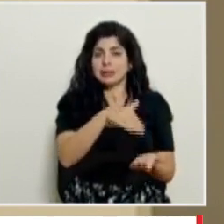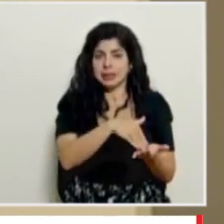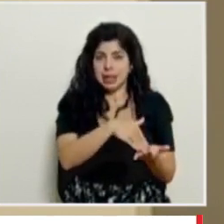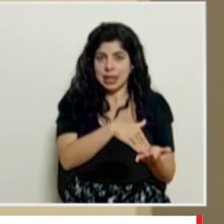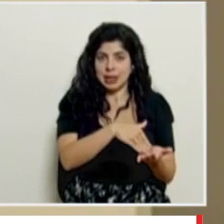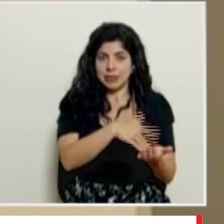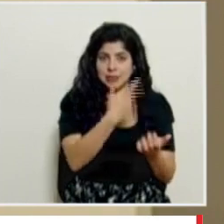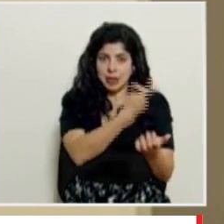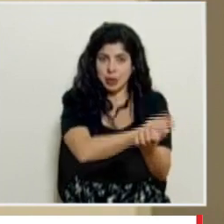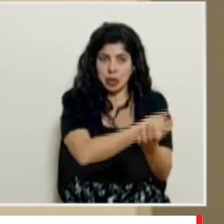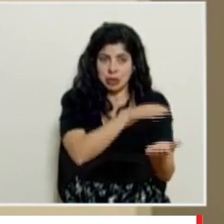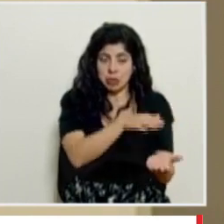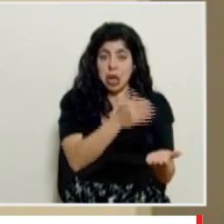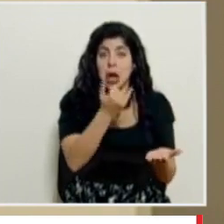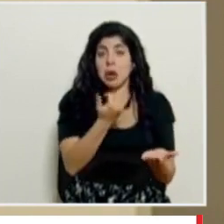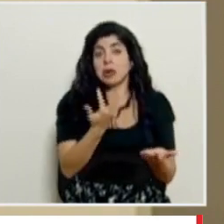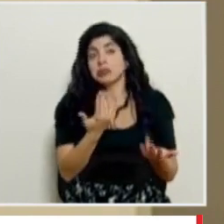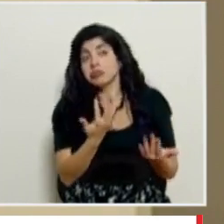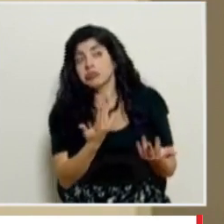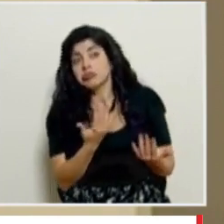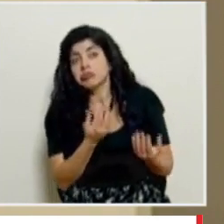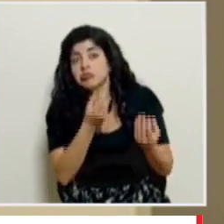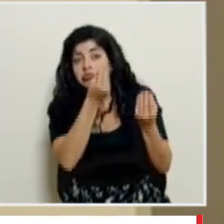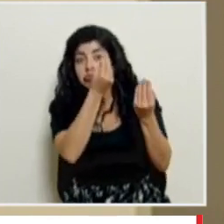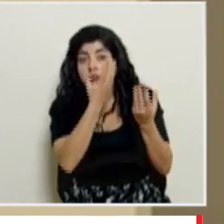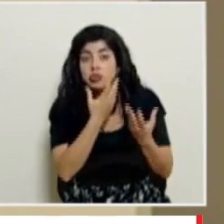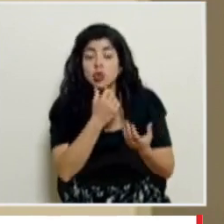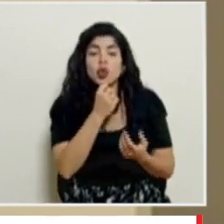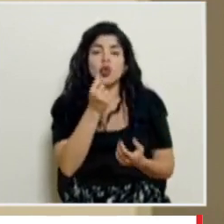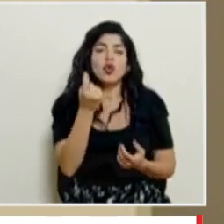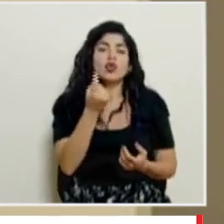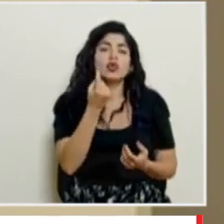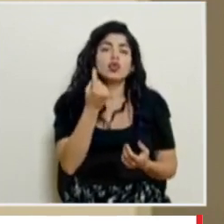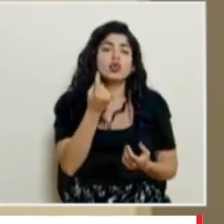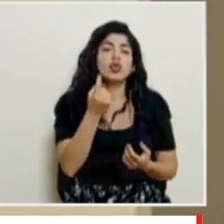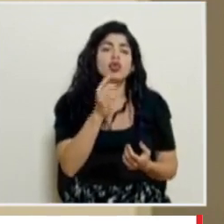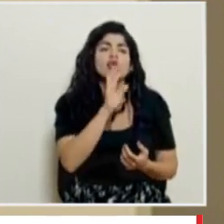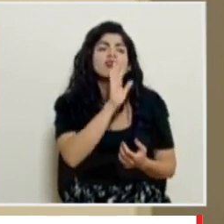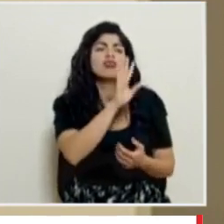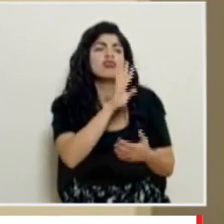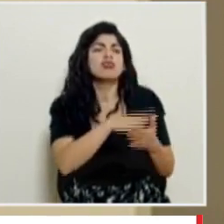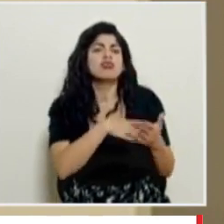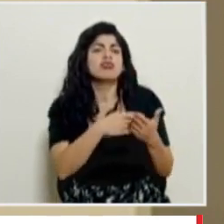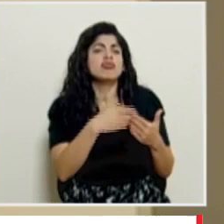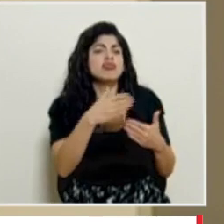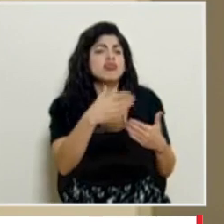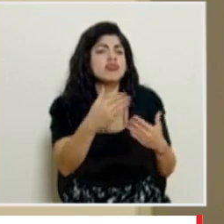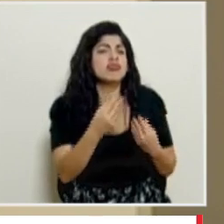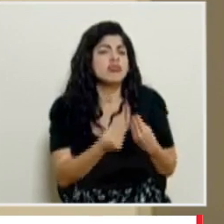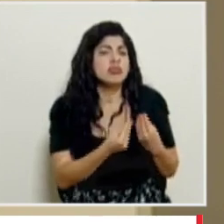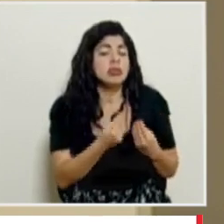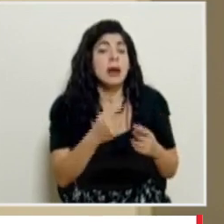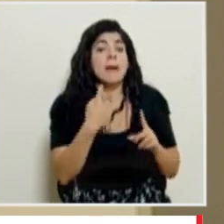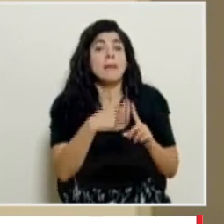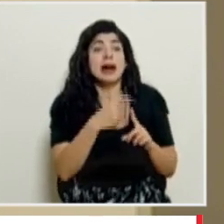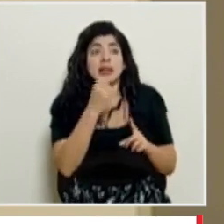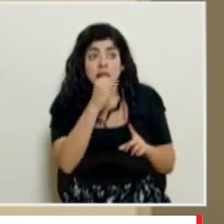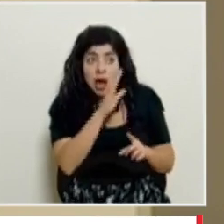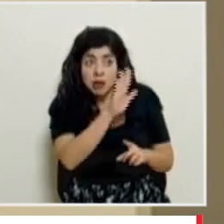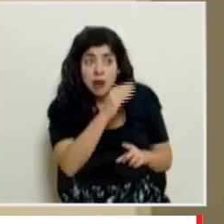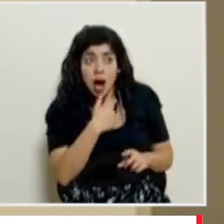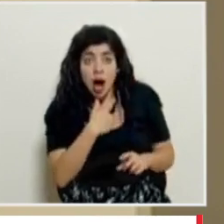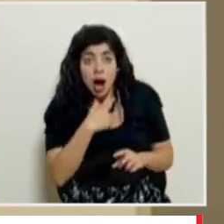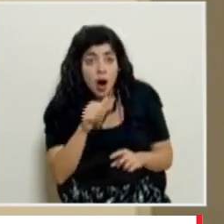dosis estamos a la espera de que nos informen no solamente cuál va a ser el cronograma siguiente sino también si hay otras opciones